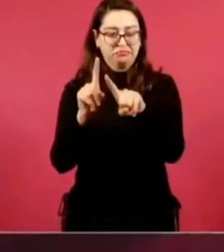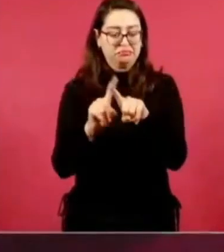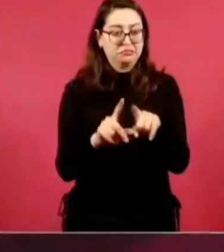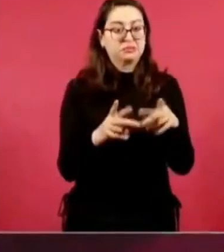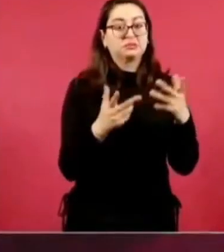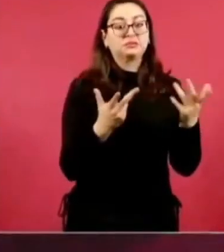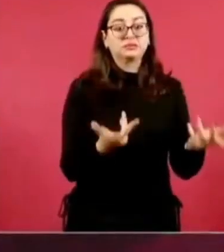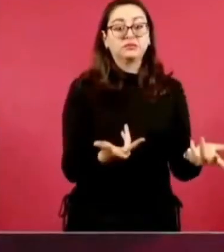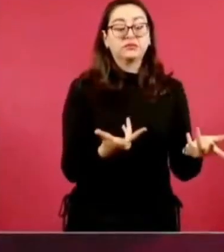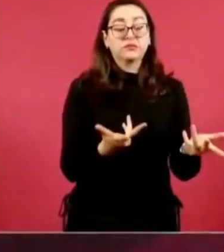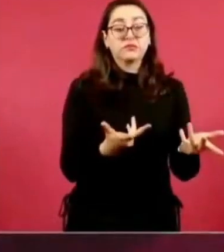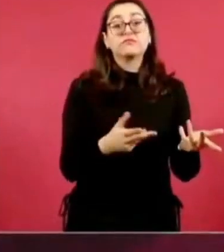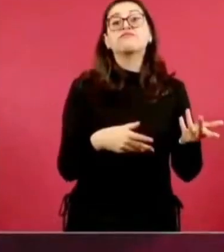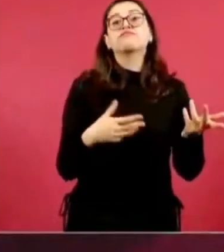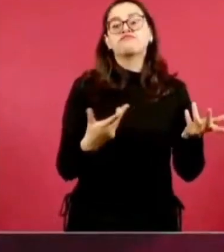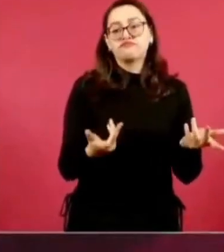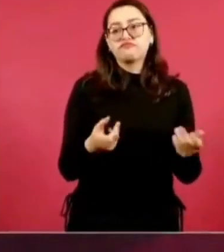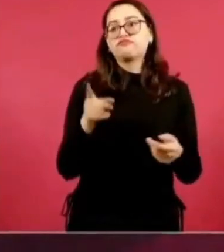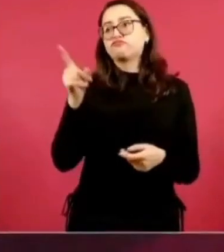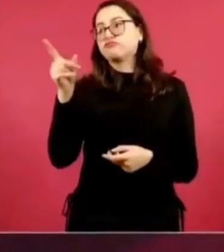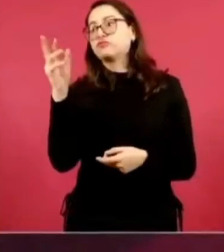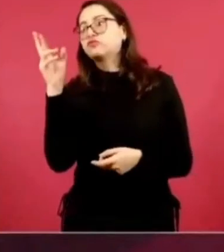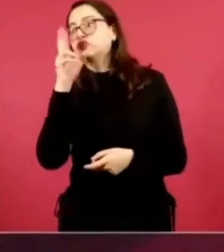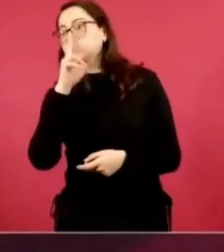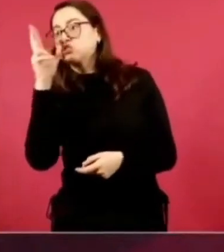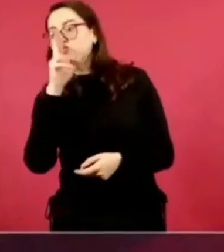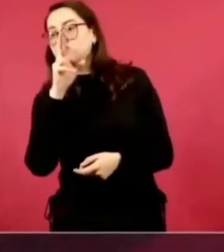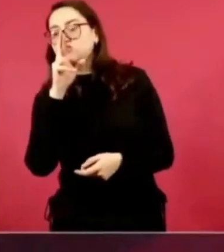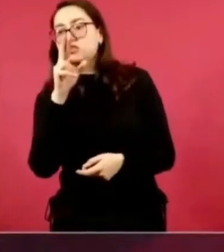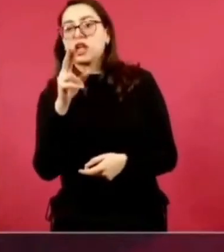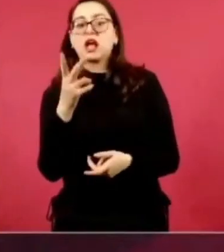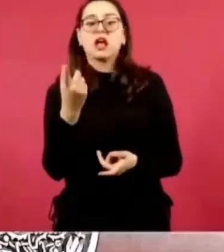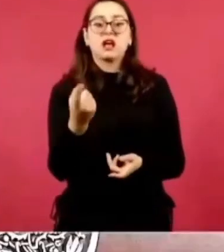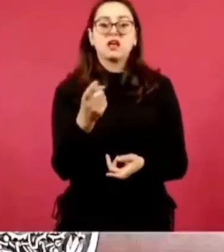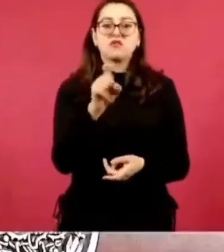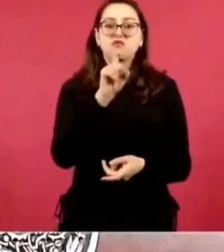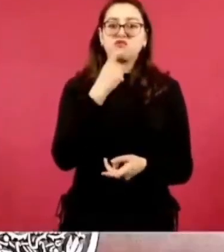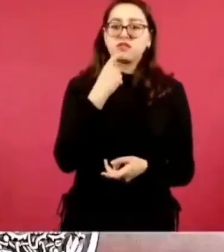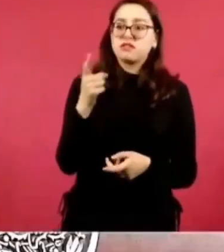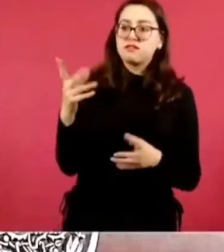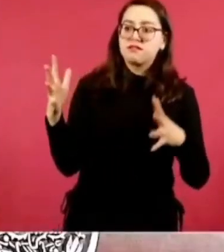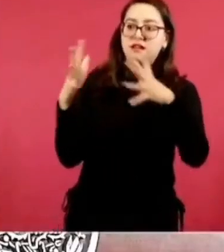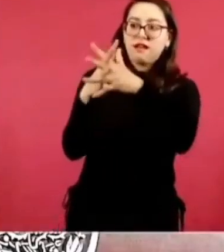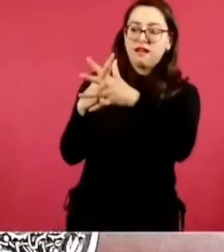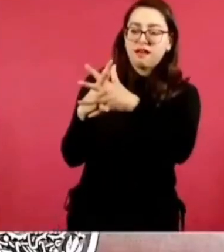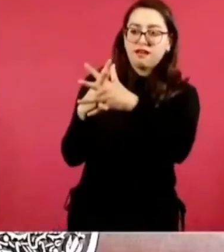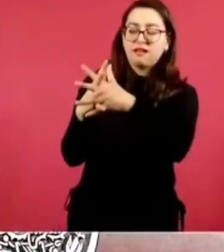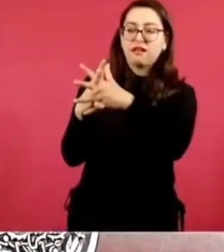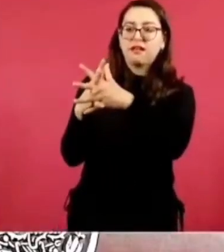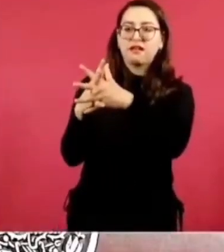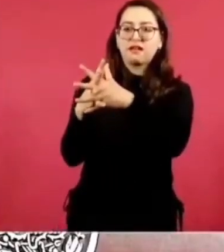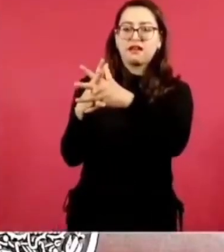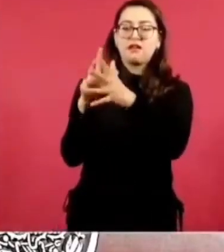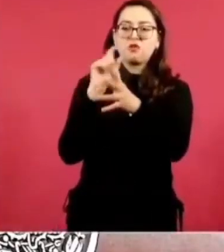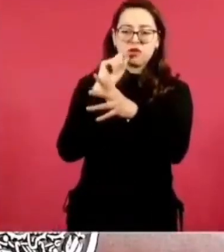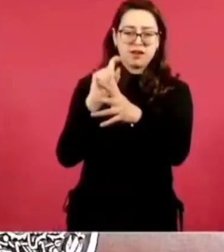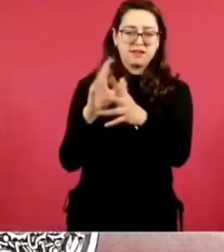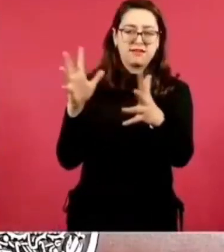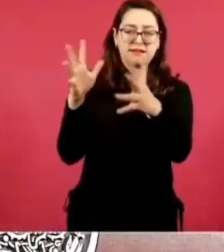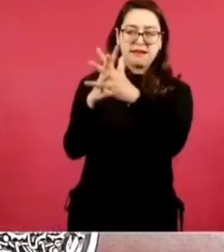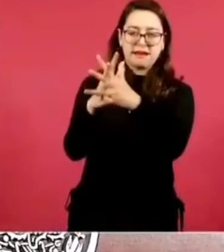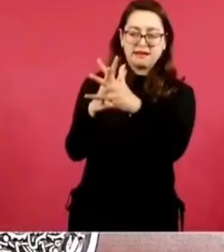guerra de Rusia y Ucrania, pero también también porque se